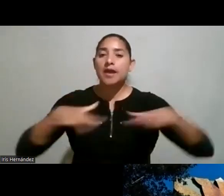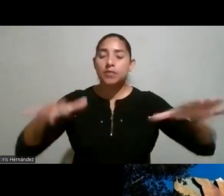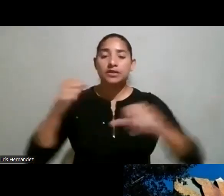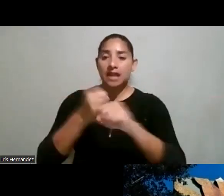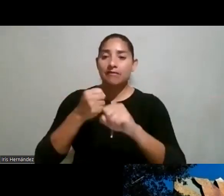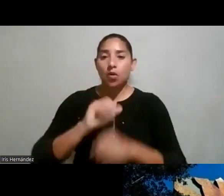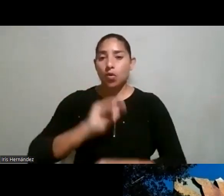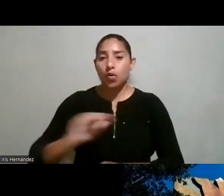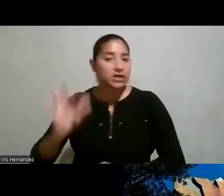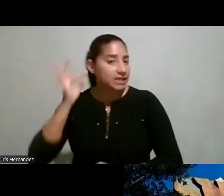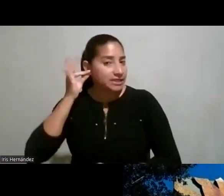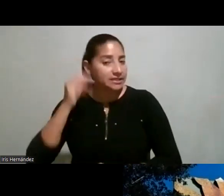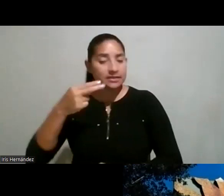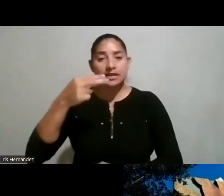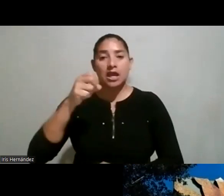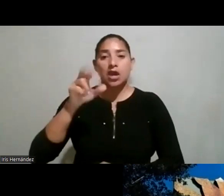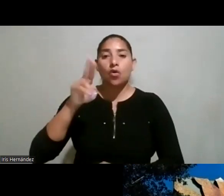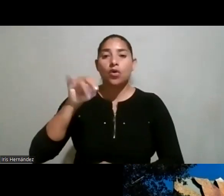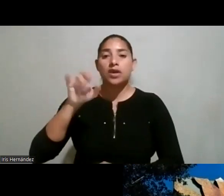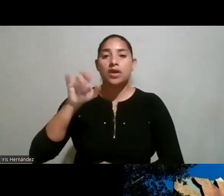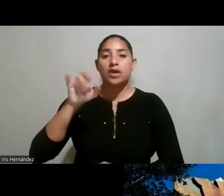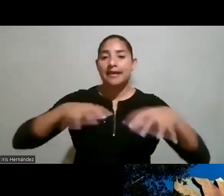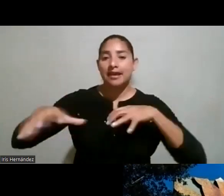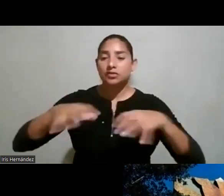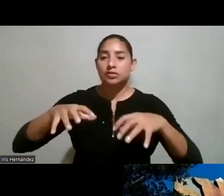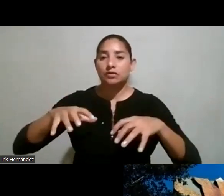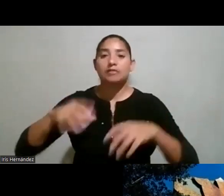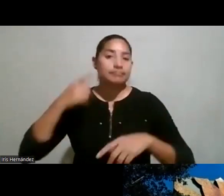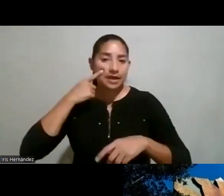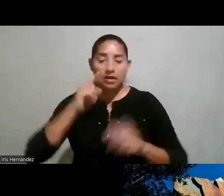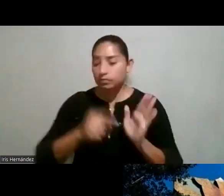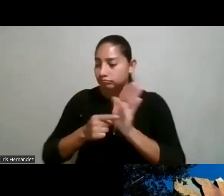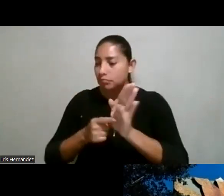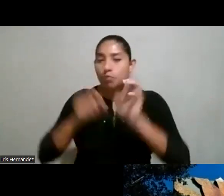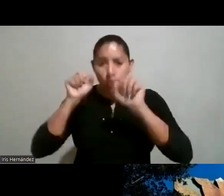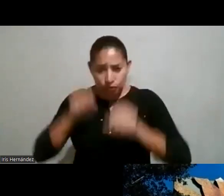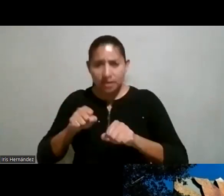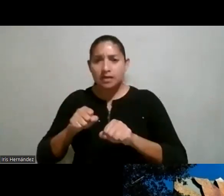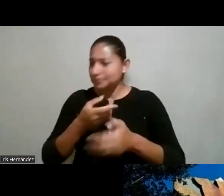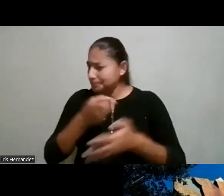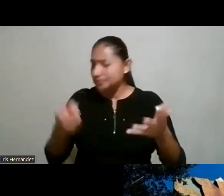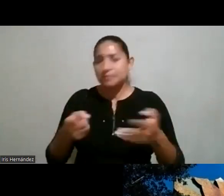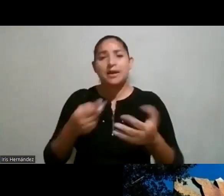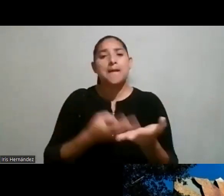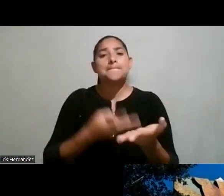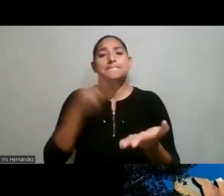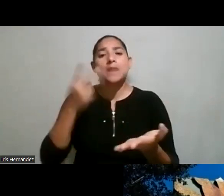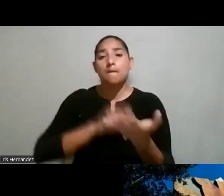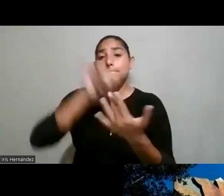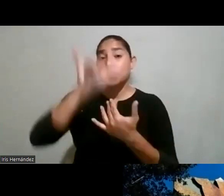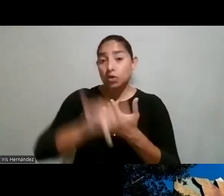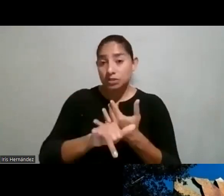unas niñas de heroínas en acción y como lo decíamos es colocar en el radar estas otras posibilidades para valorar en sus proyectos